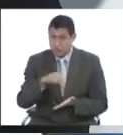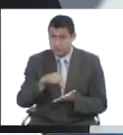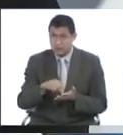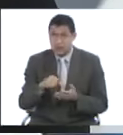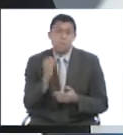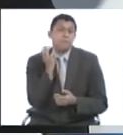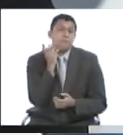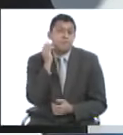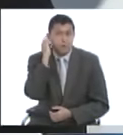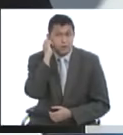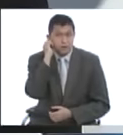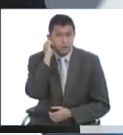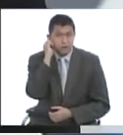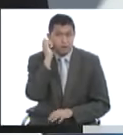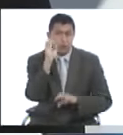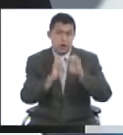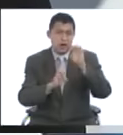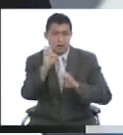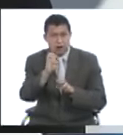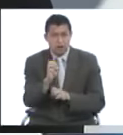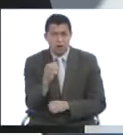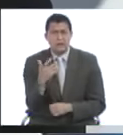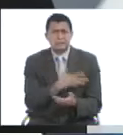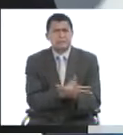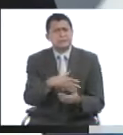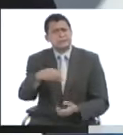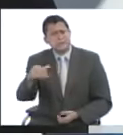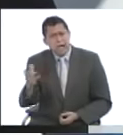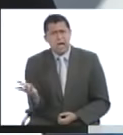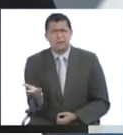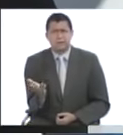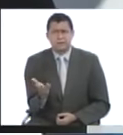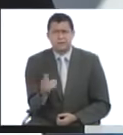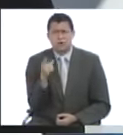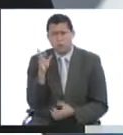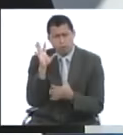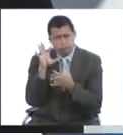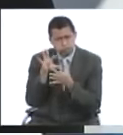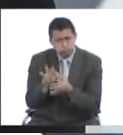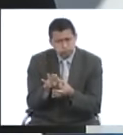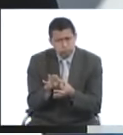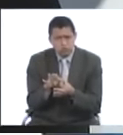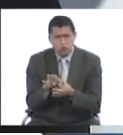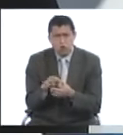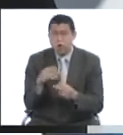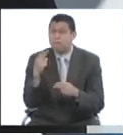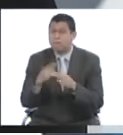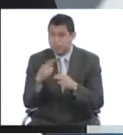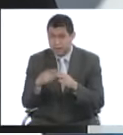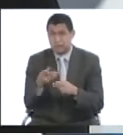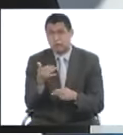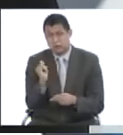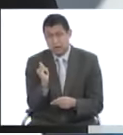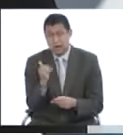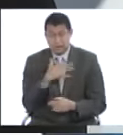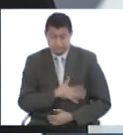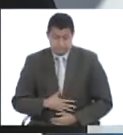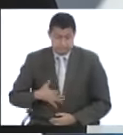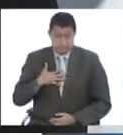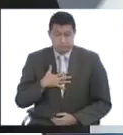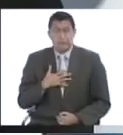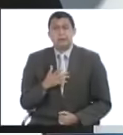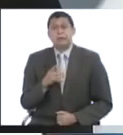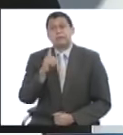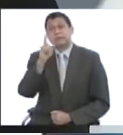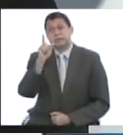otras cosas, vamos a evaluar cuál es la prevalencia de diabetes, cómo se relaciona eso con los factores de riesgo cardiometabólicos que tiene nuestra población